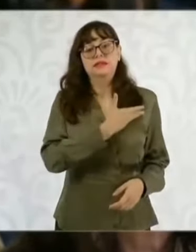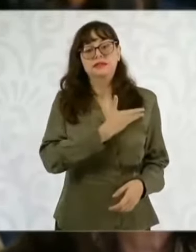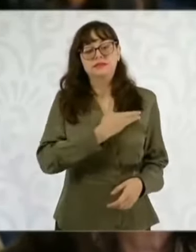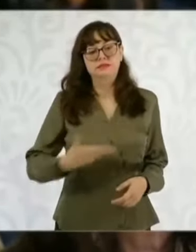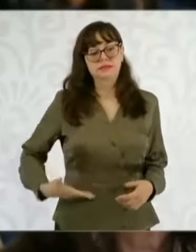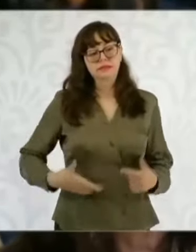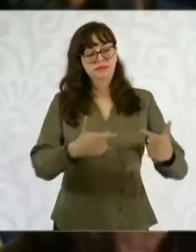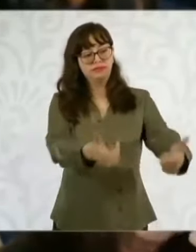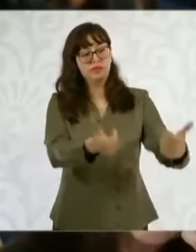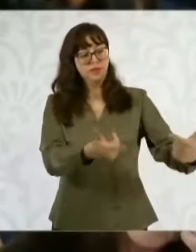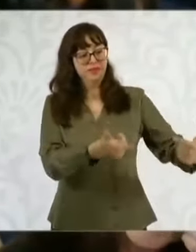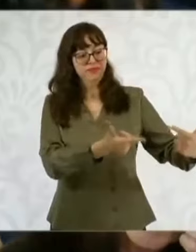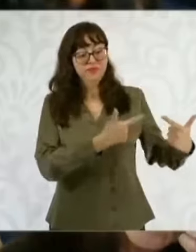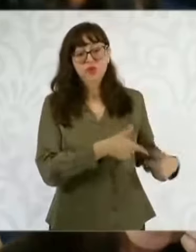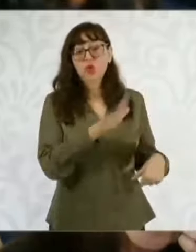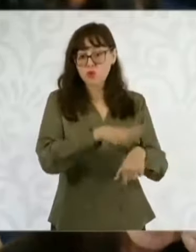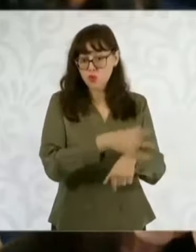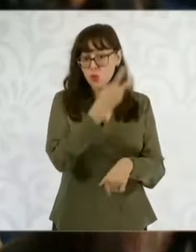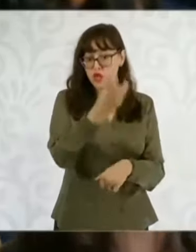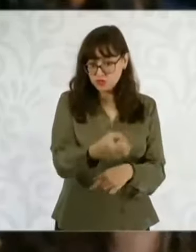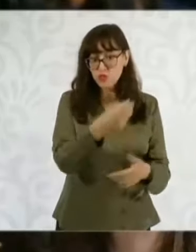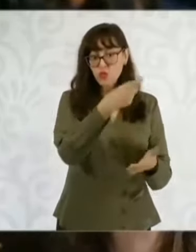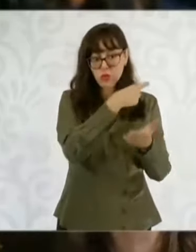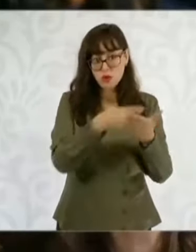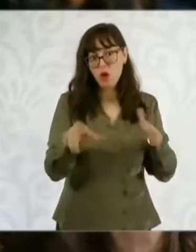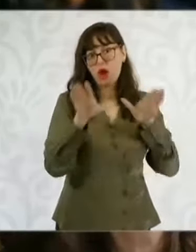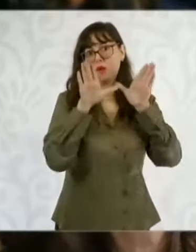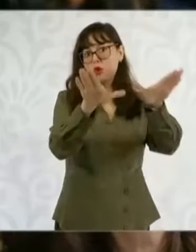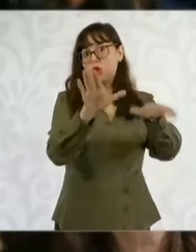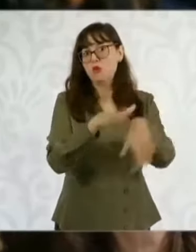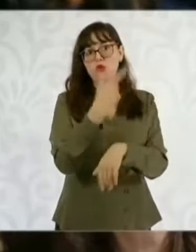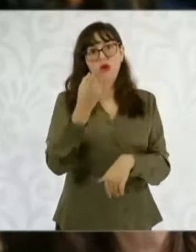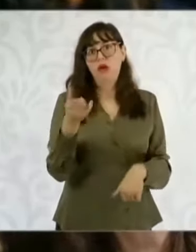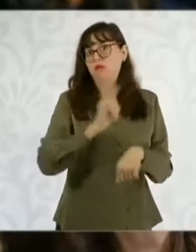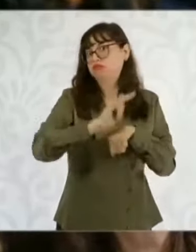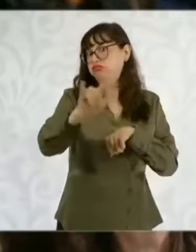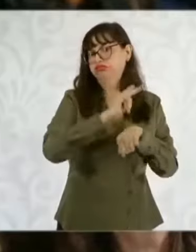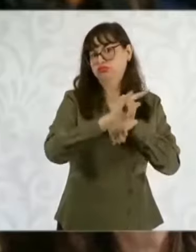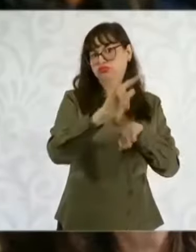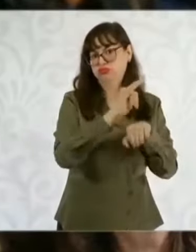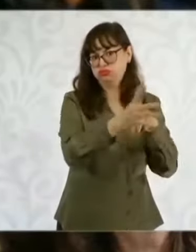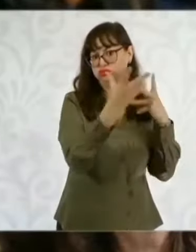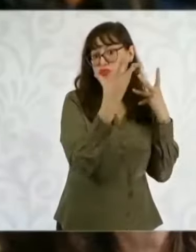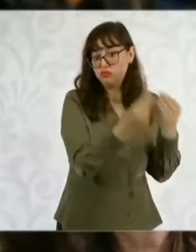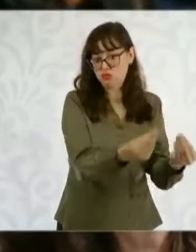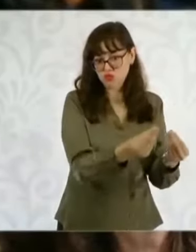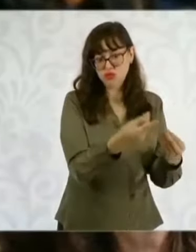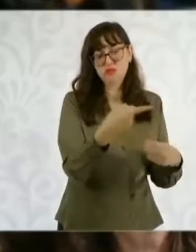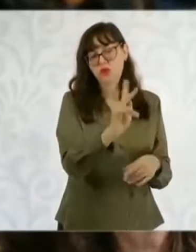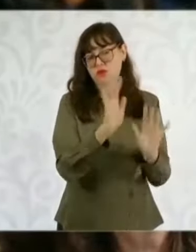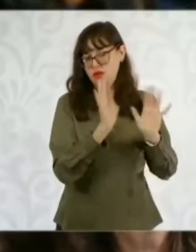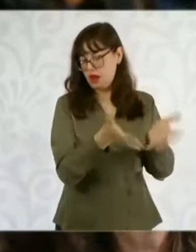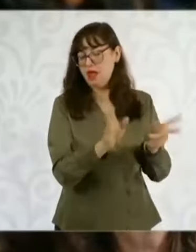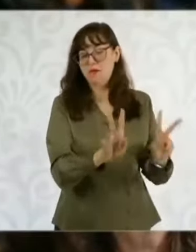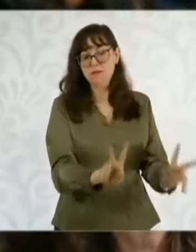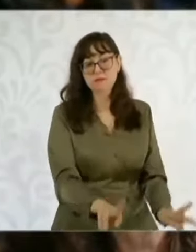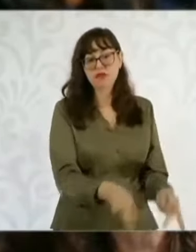en la administración pasada. Mi pregunta va en este sentido, presidenta.